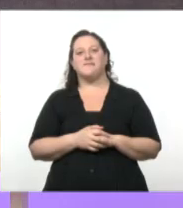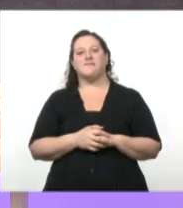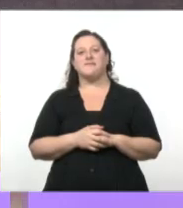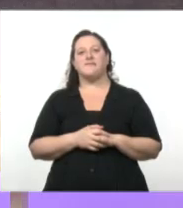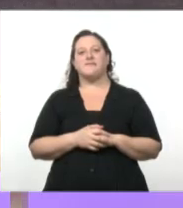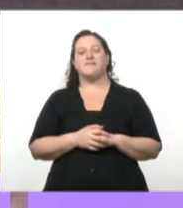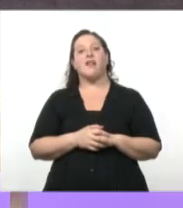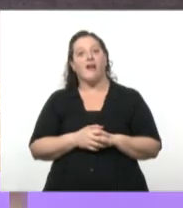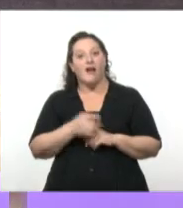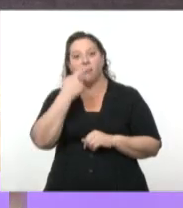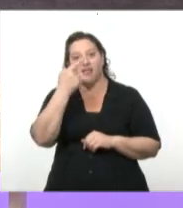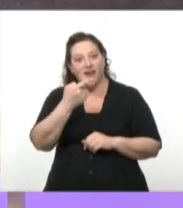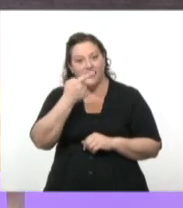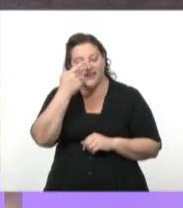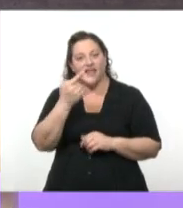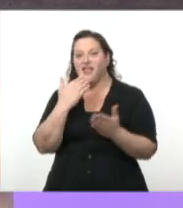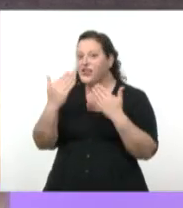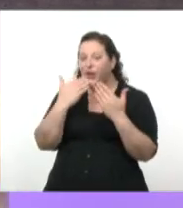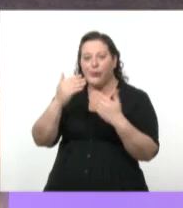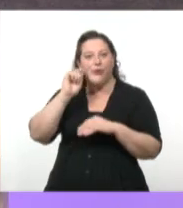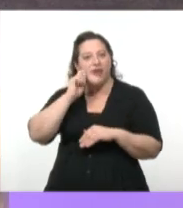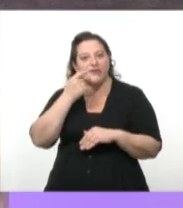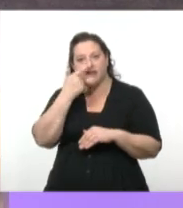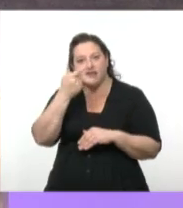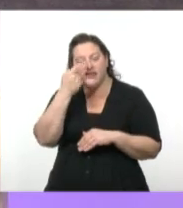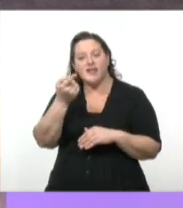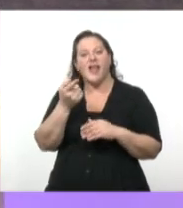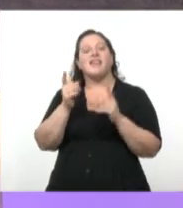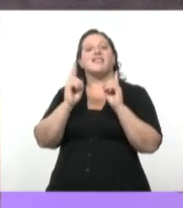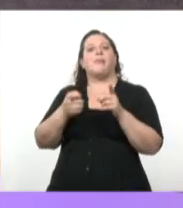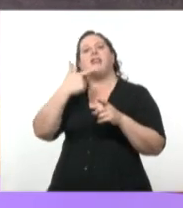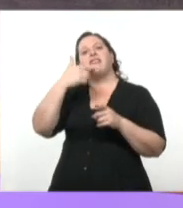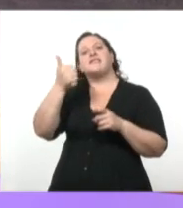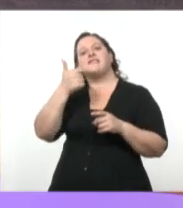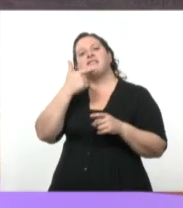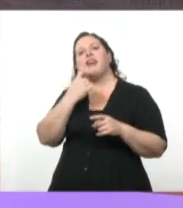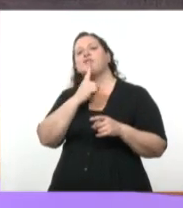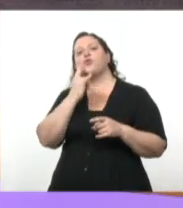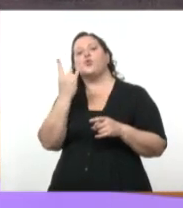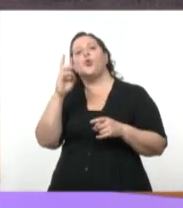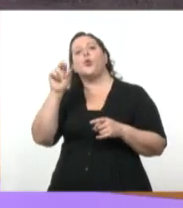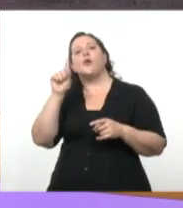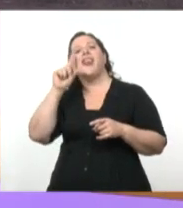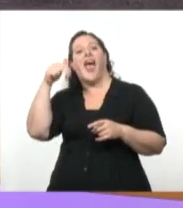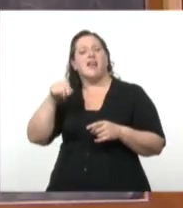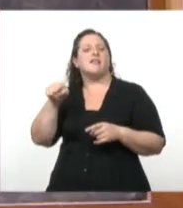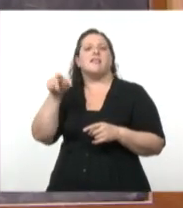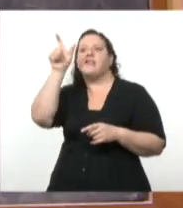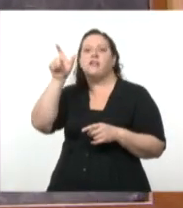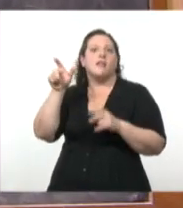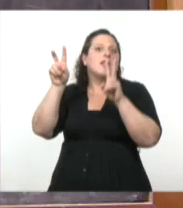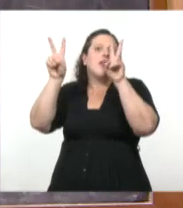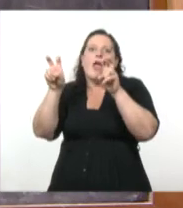Qué interesante la entrevista. Además, Asturain es una especie de sábelo todo, ¿no? Sí, sabe